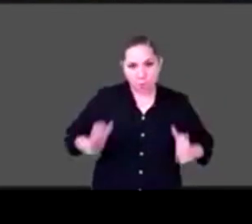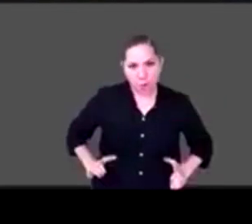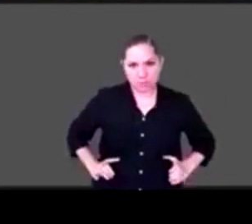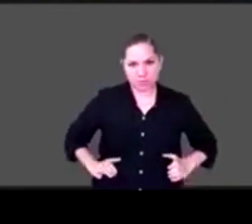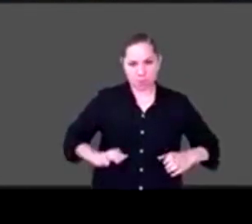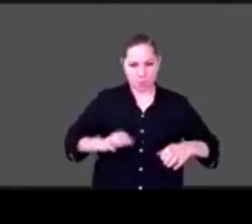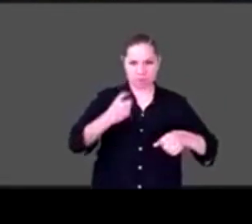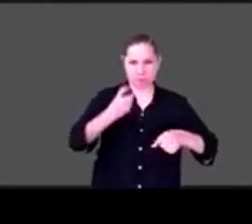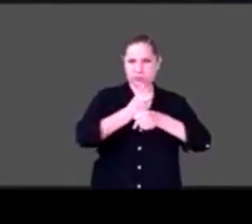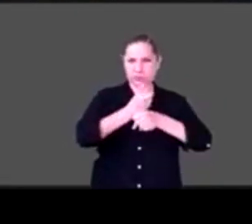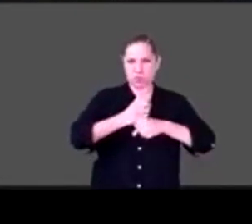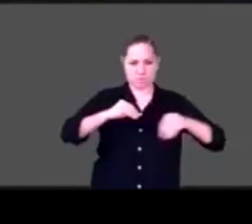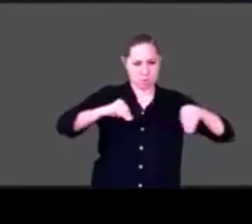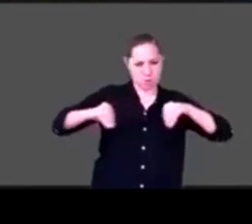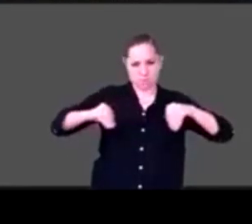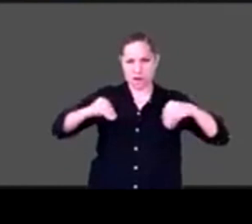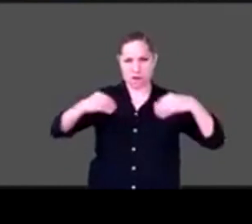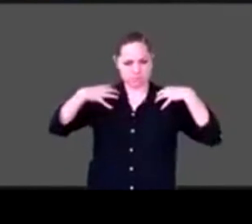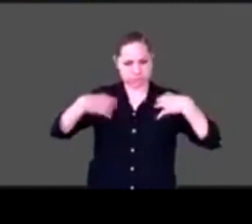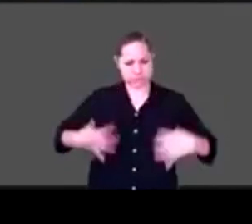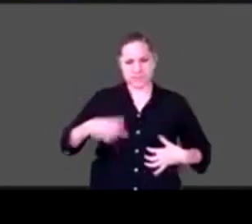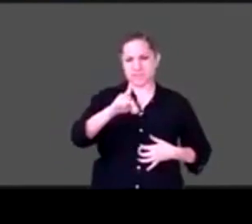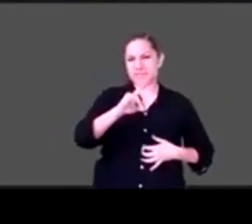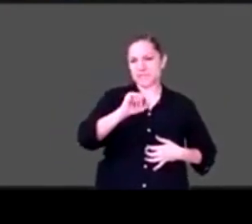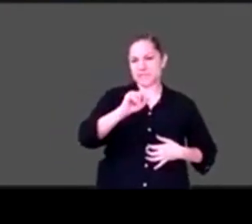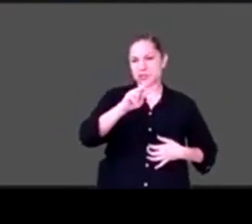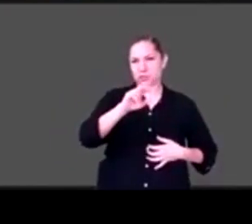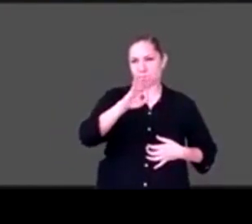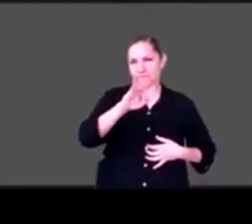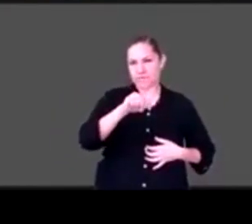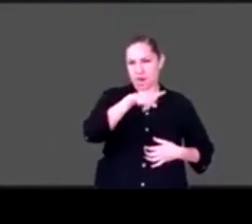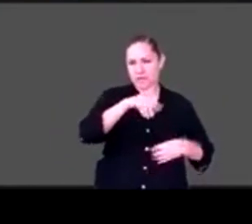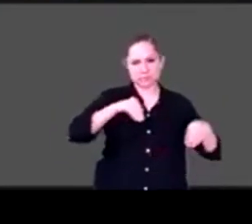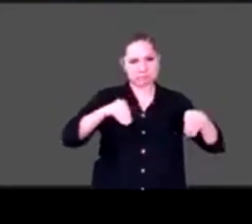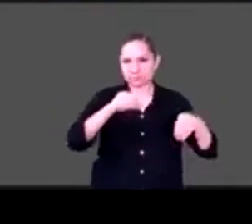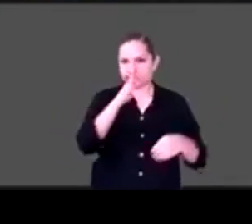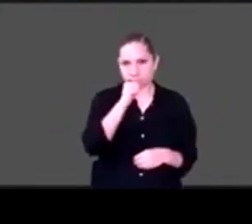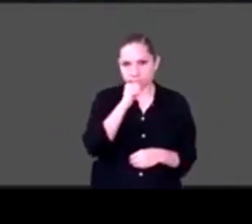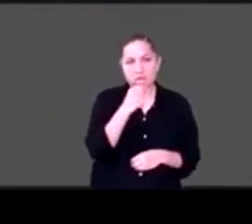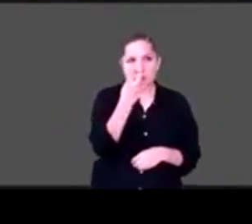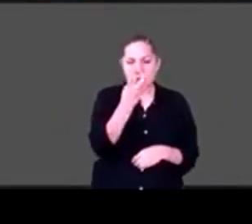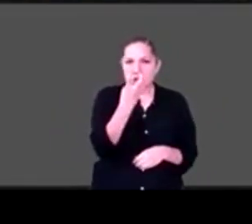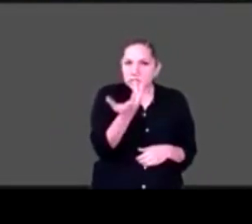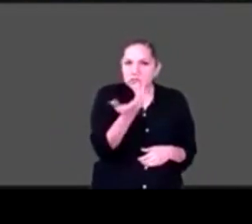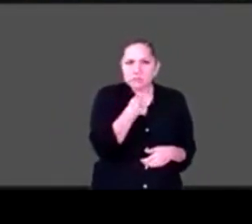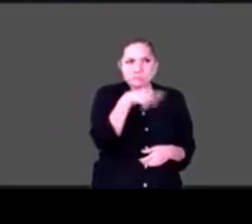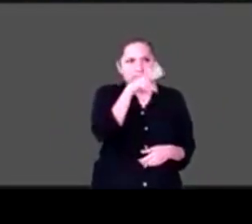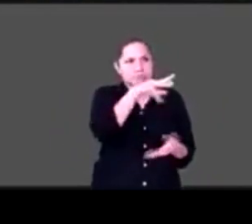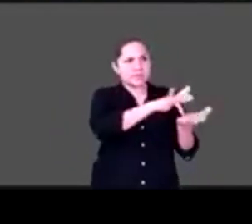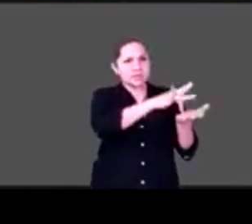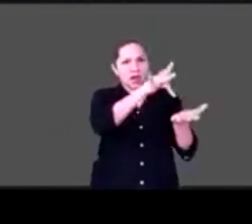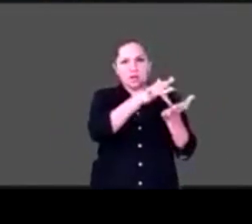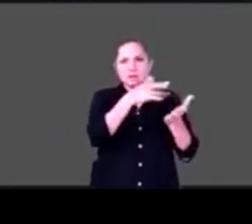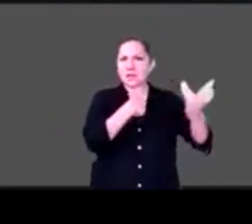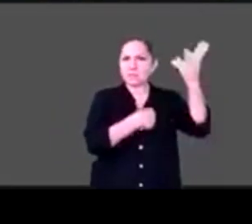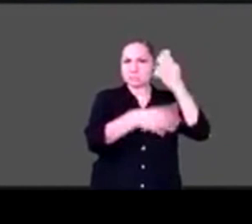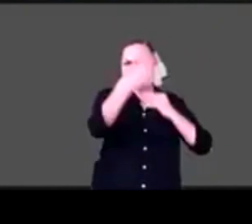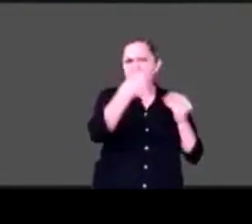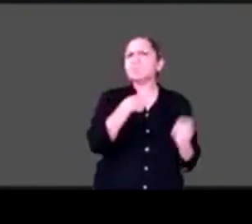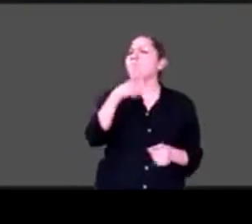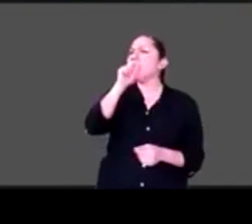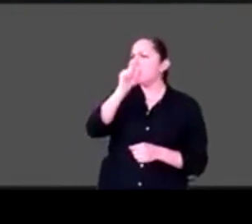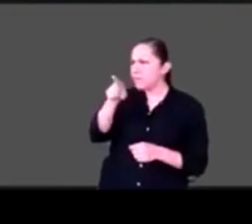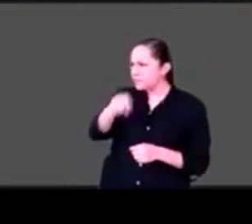una clase sobre resiliencia y les lanzaba una pregunta que he lanzado también en las universidades y de repente a los chavos de sexto de primaria y chavas es